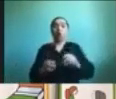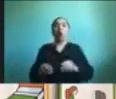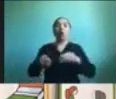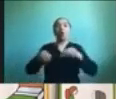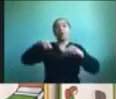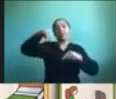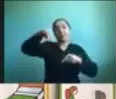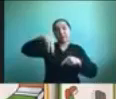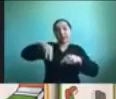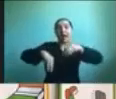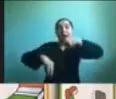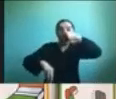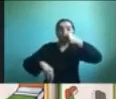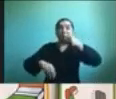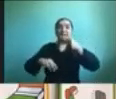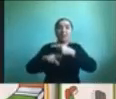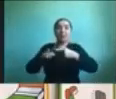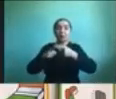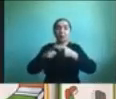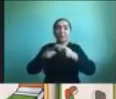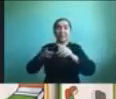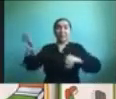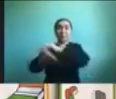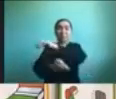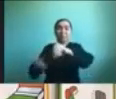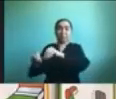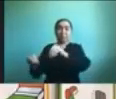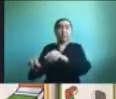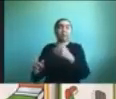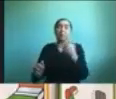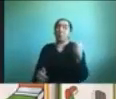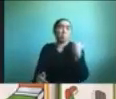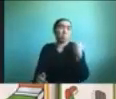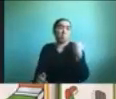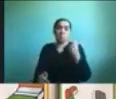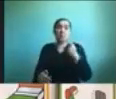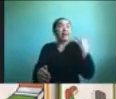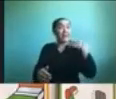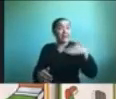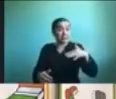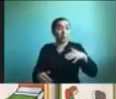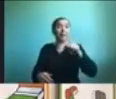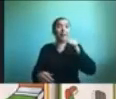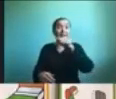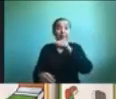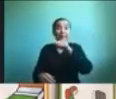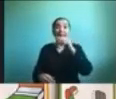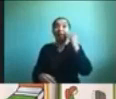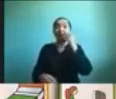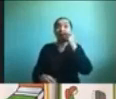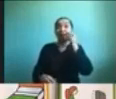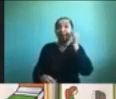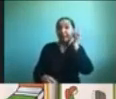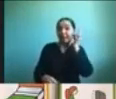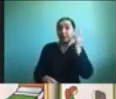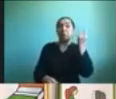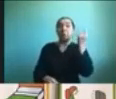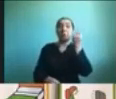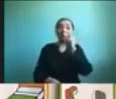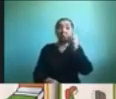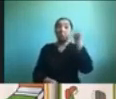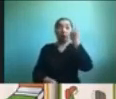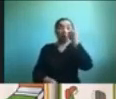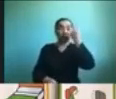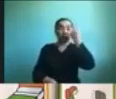pero lo importante es que lo pueda ir haciendo él o ella de manera autónoma y que a poquito vaya